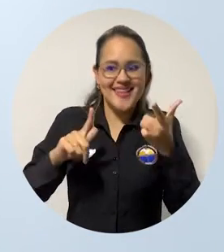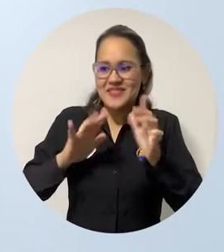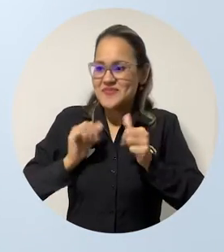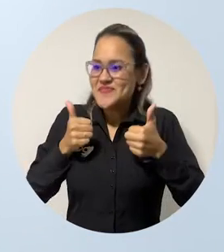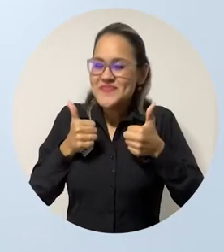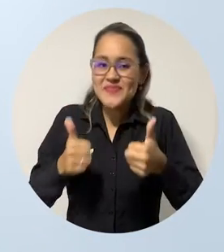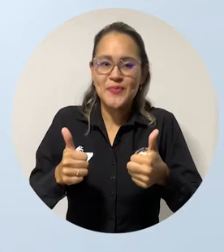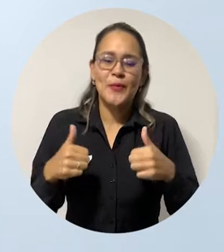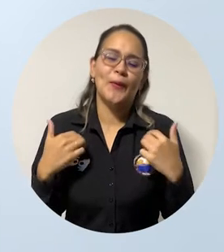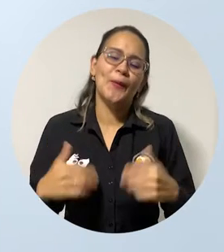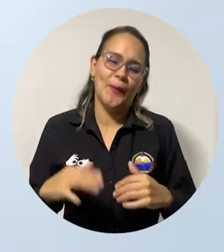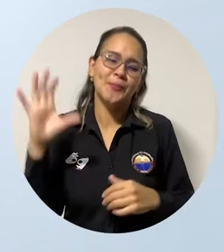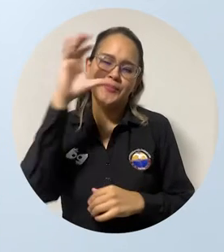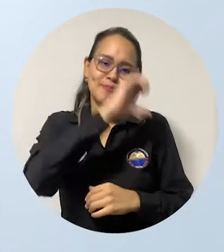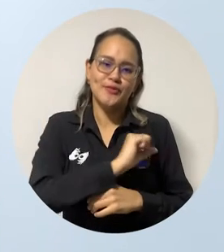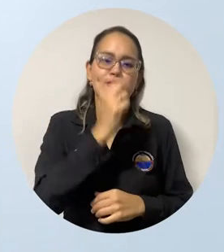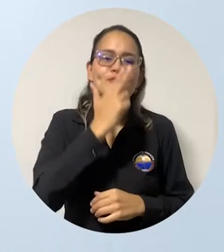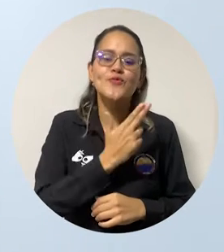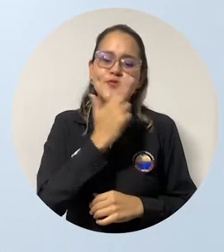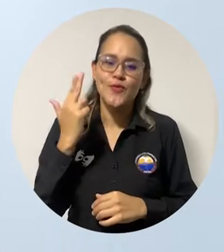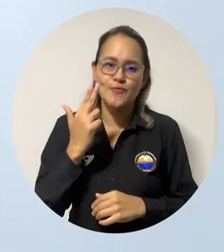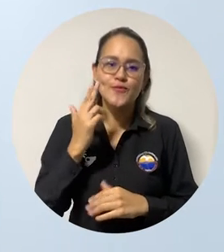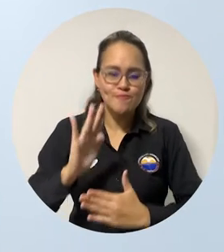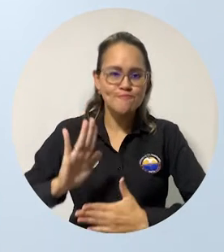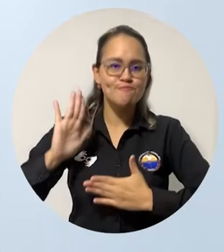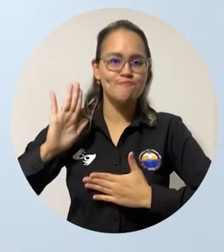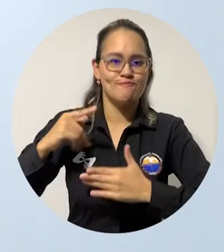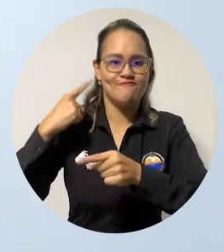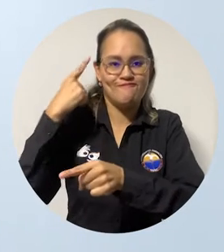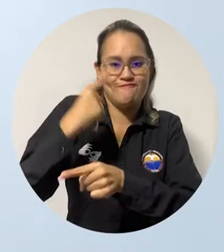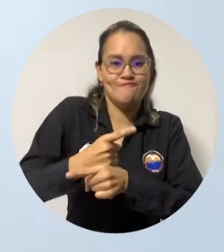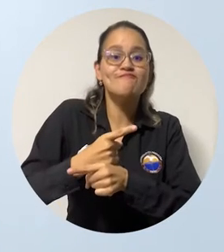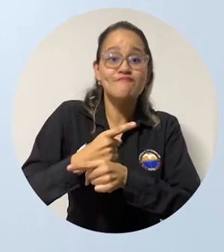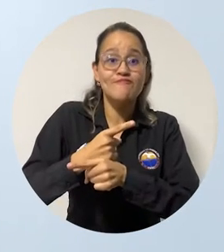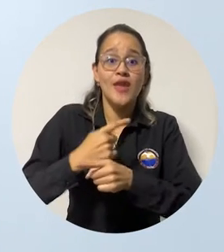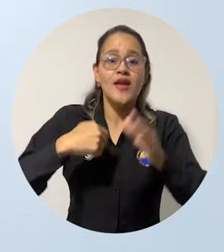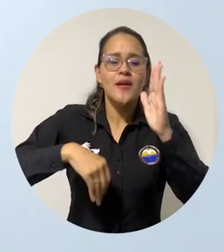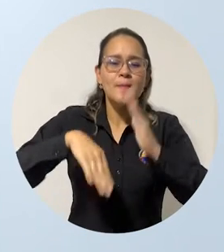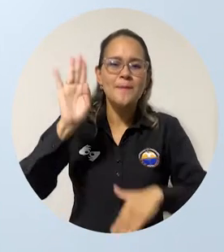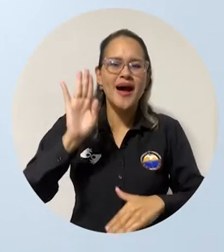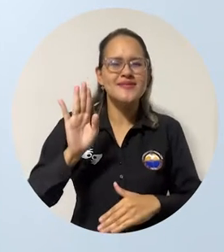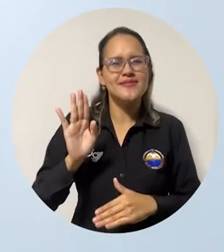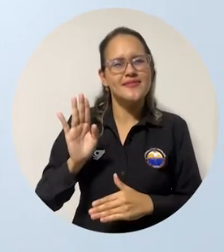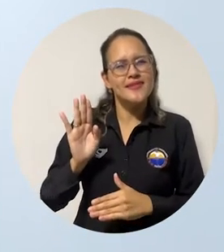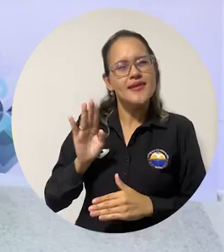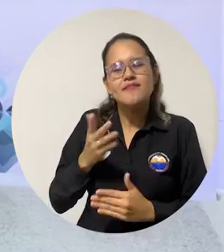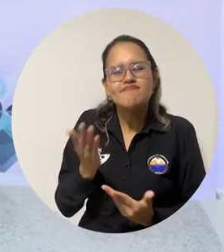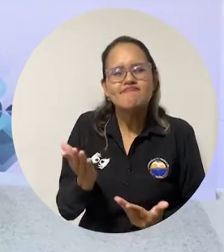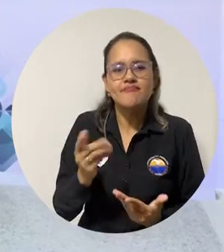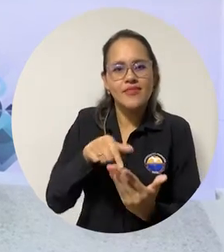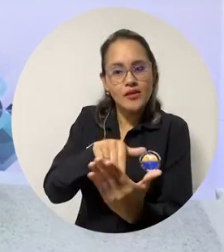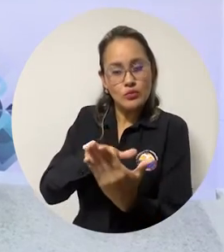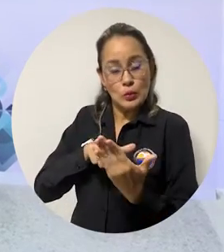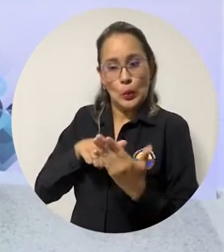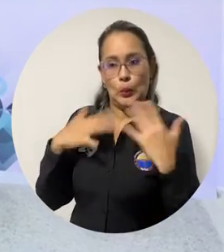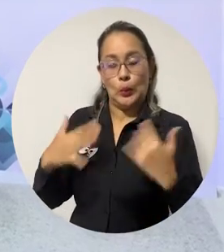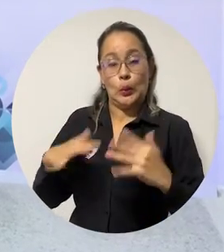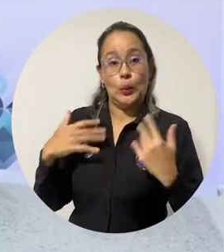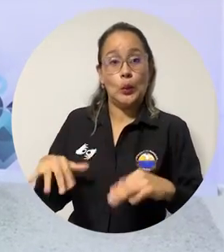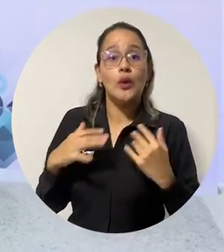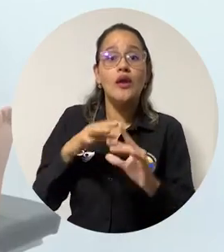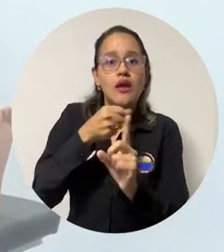consolidan mucho más ese compromiso y le ha dado un realce en los últimos años a ese